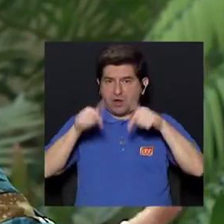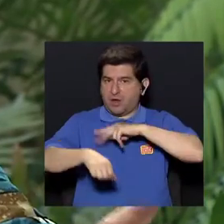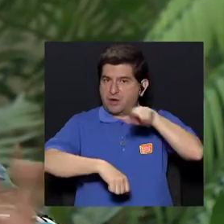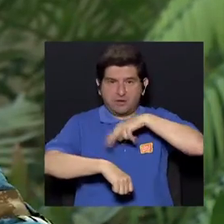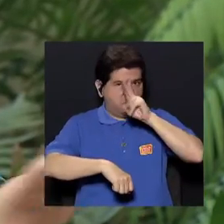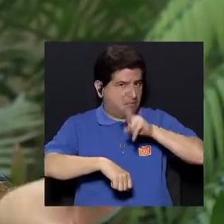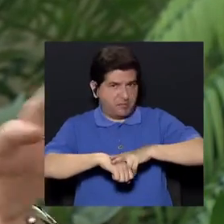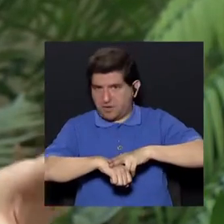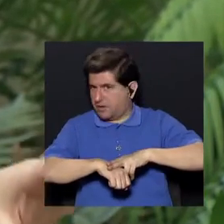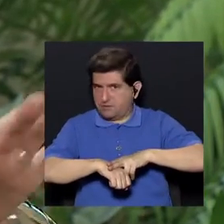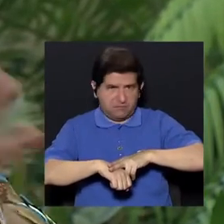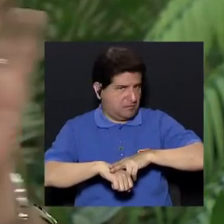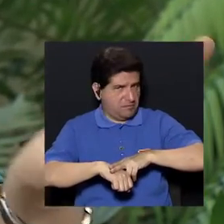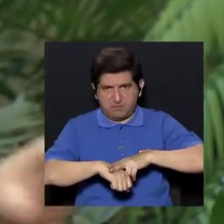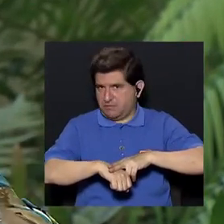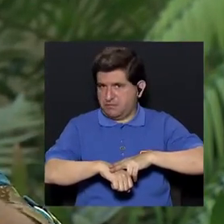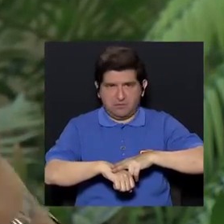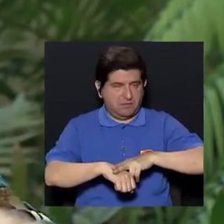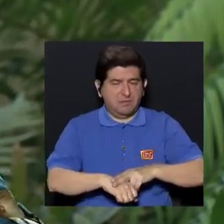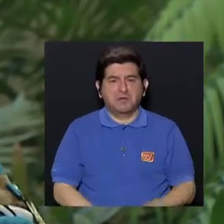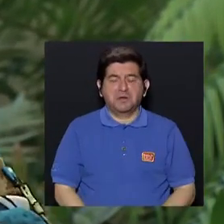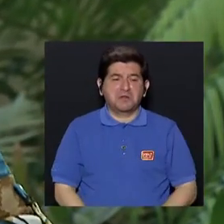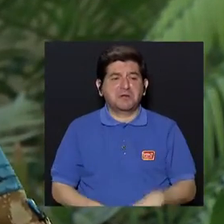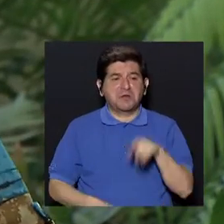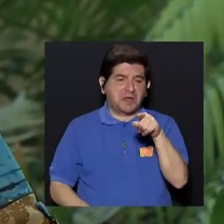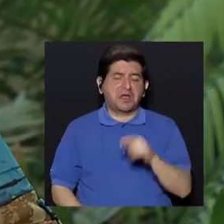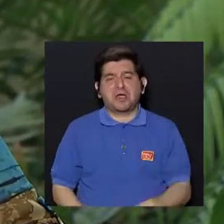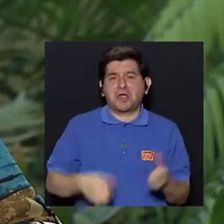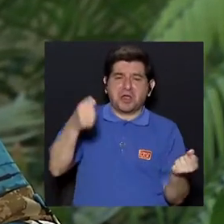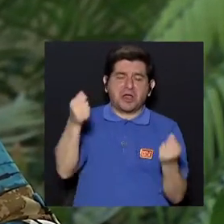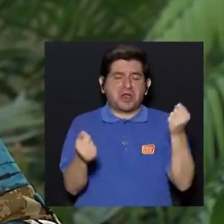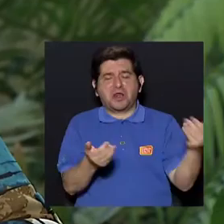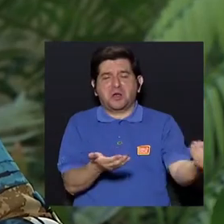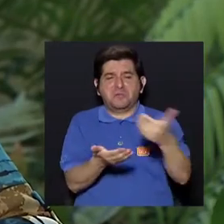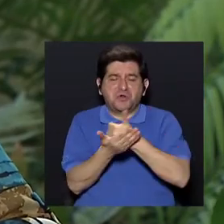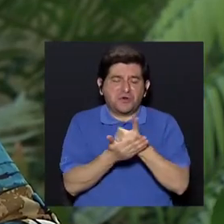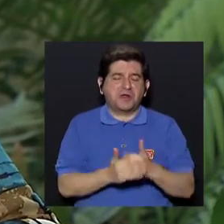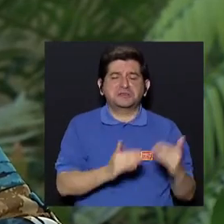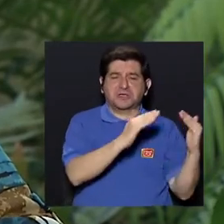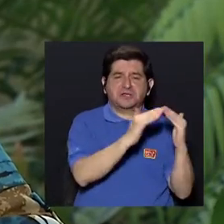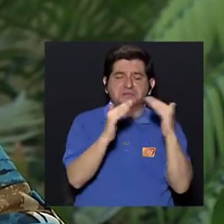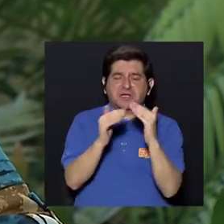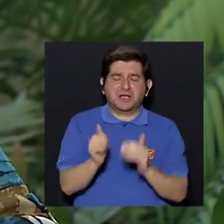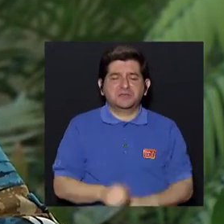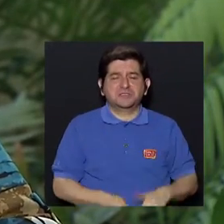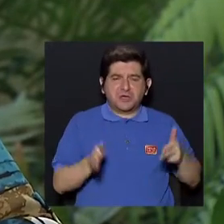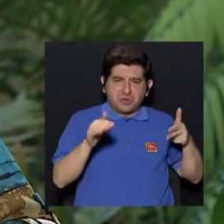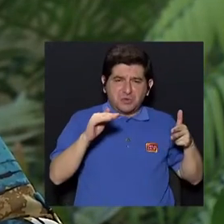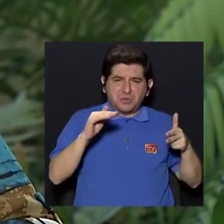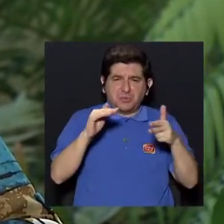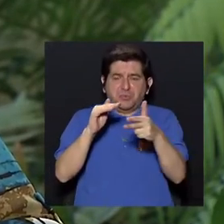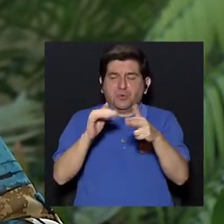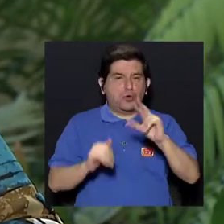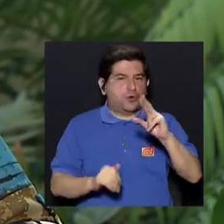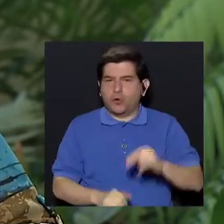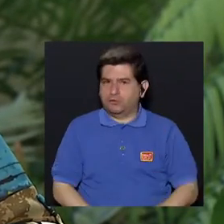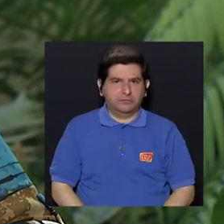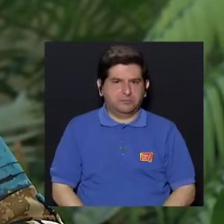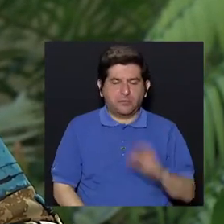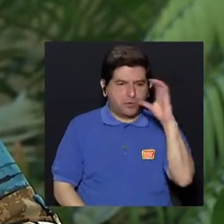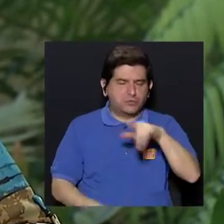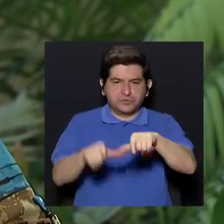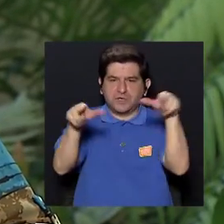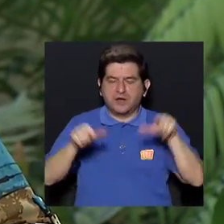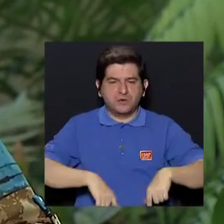residuos tradicionales, ¿verdad? Los ordinarios que pasan los camiones recolectores por nuestras casas, sino buscar algún sitio donde